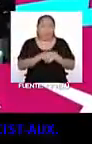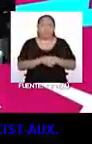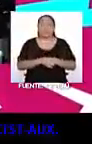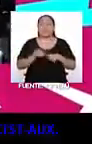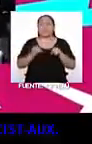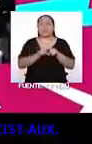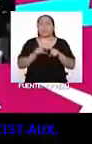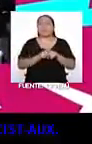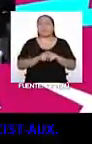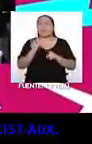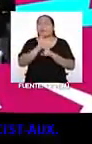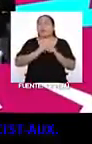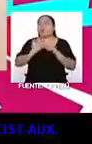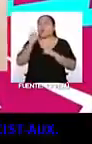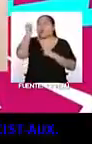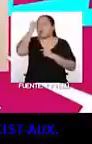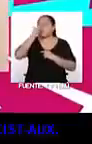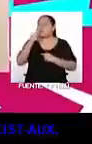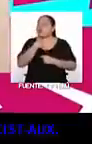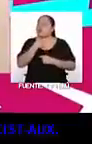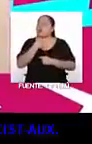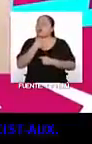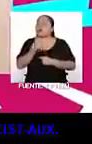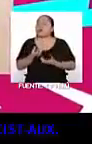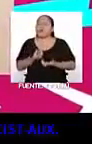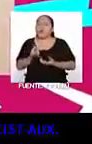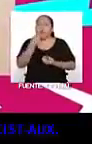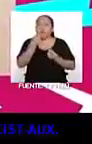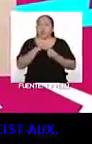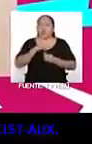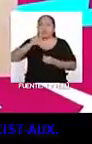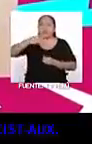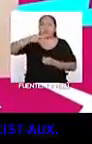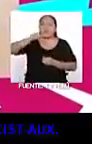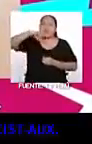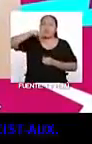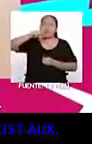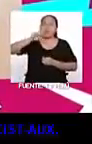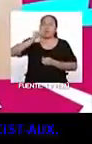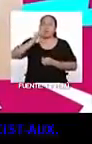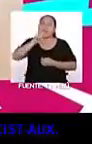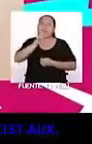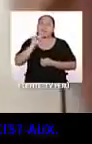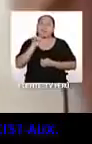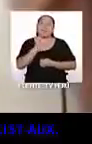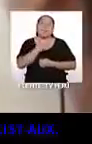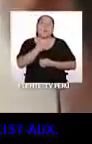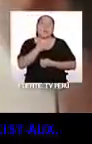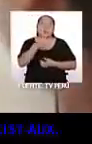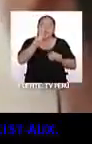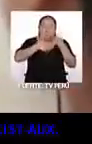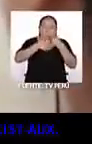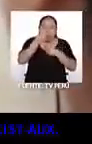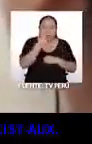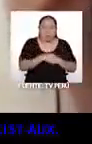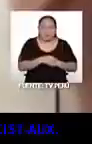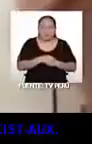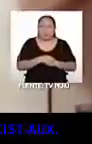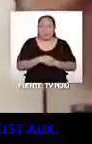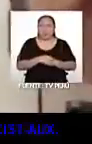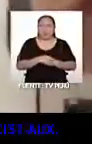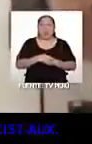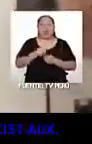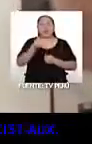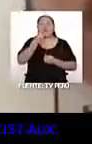aparte de la cultura asiática, me gusta su comida. Yo he comido chapagueti, que es mi comida favorita, que siempre lo como en los